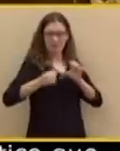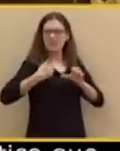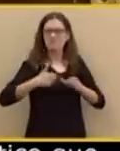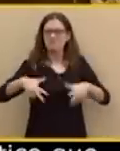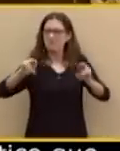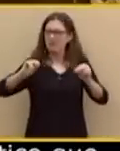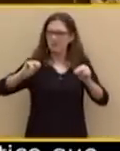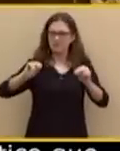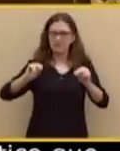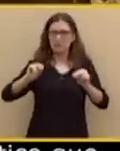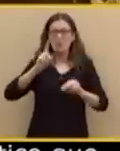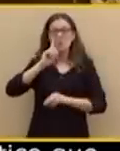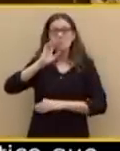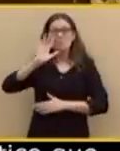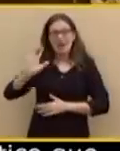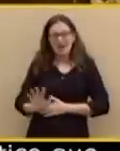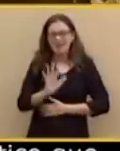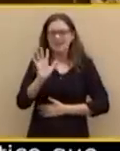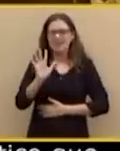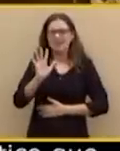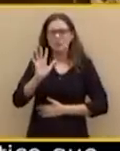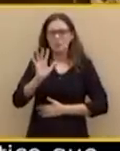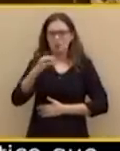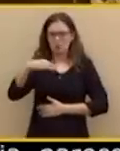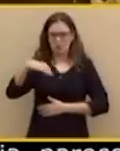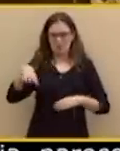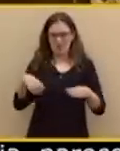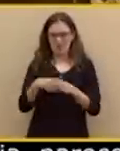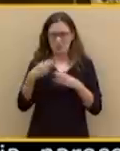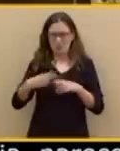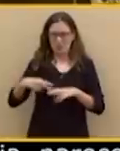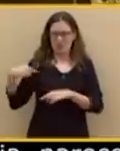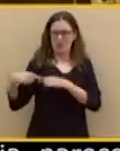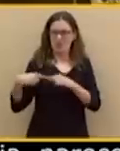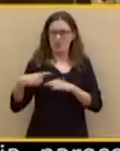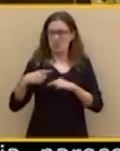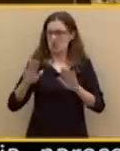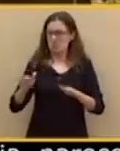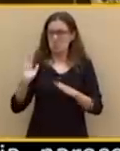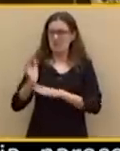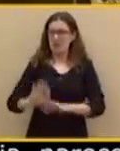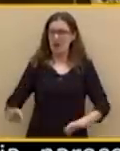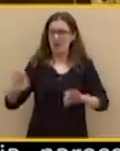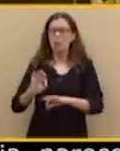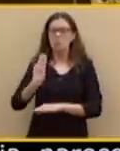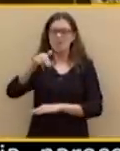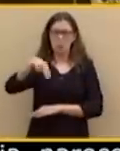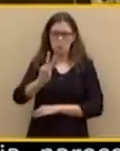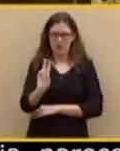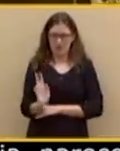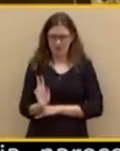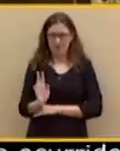tradicional que sale indemne de lo que ha ocurrido en España es el PNV. A día de hoy, las dos